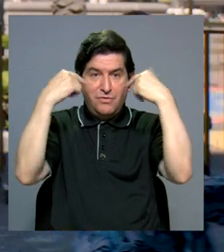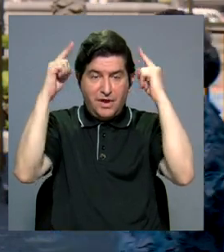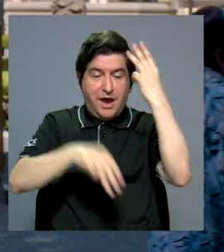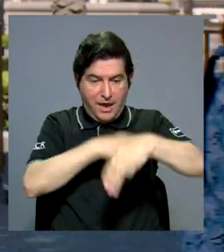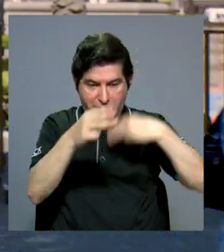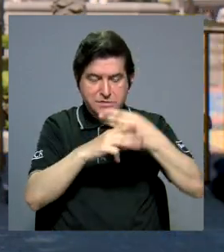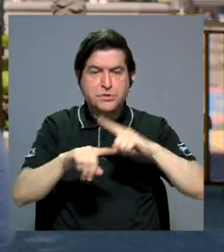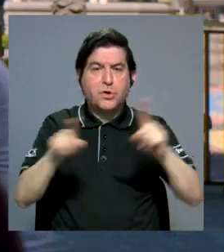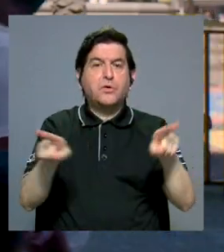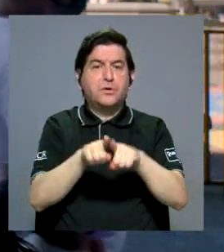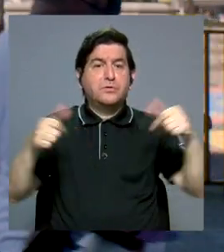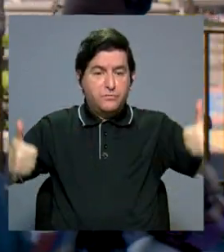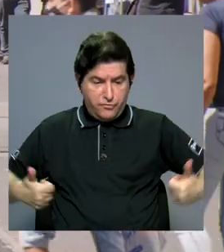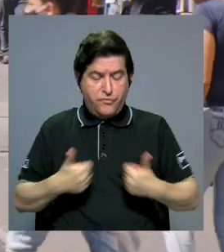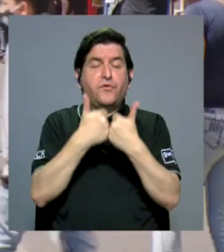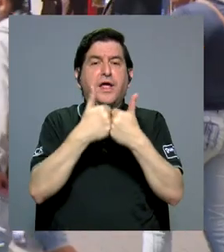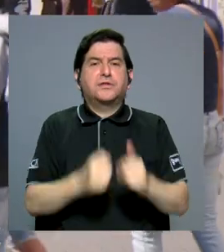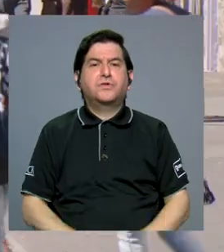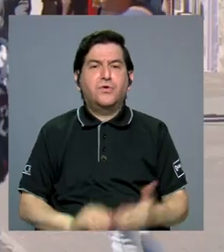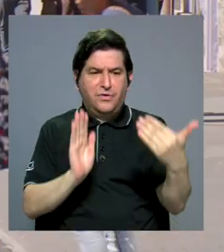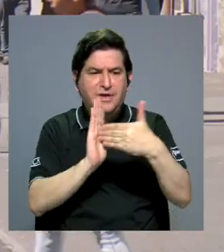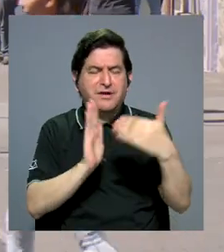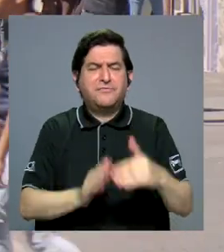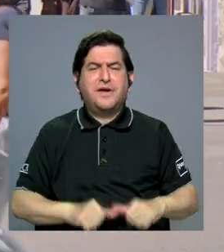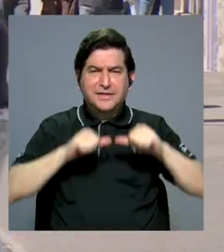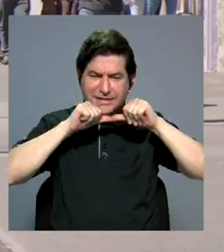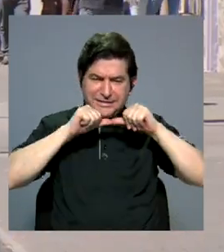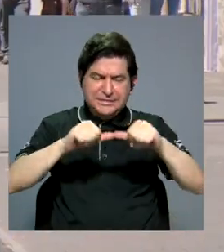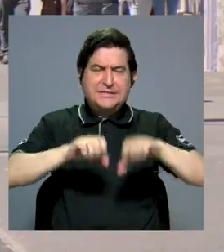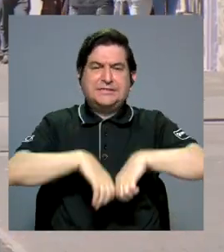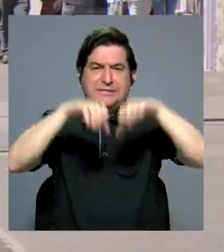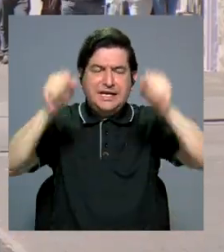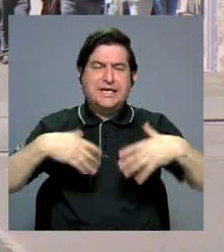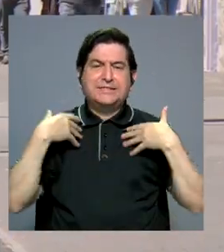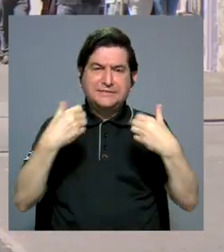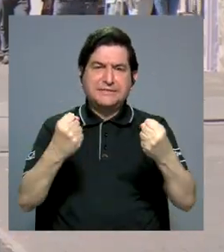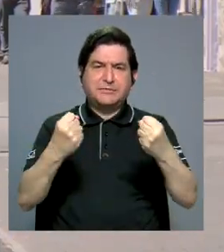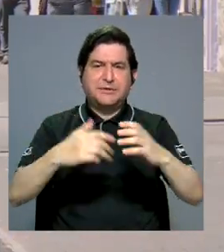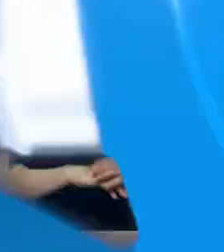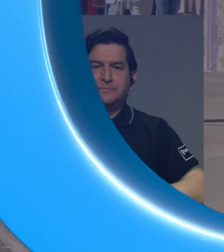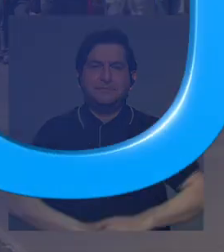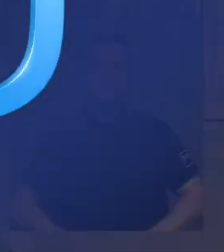constituye un enorme reto que pone en jaque la sostenibilidad del sistema de salud.